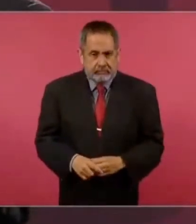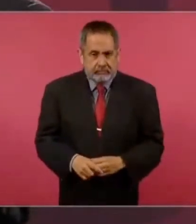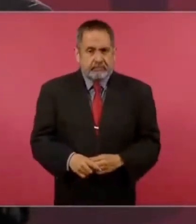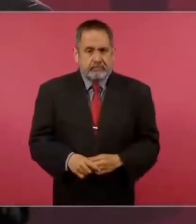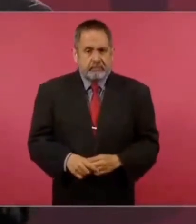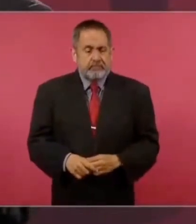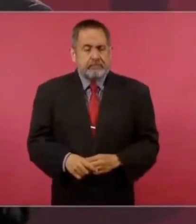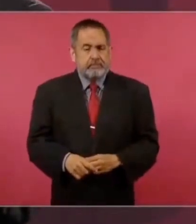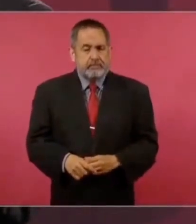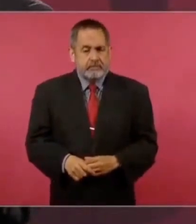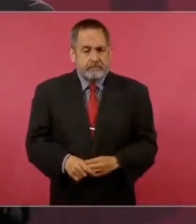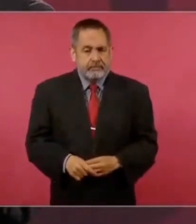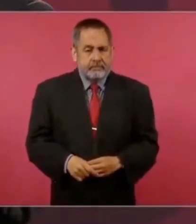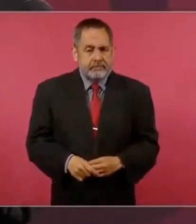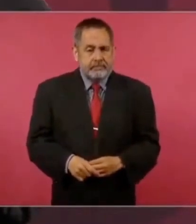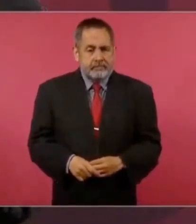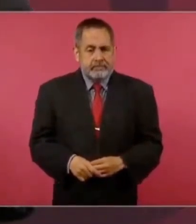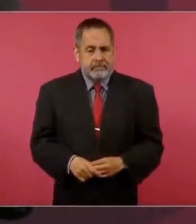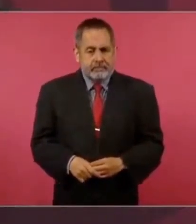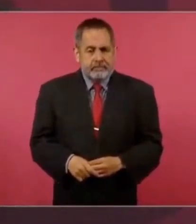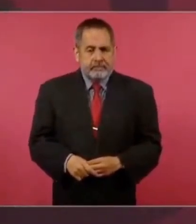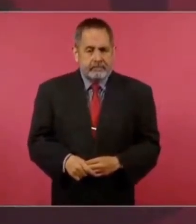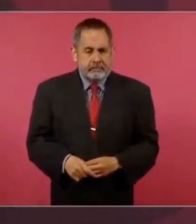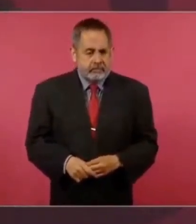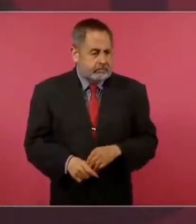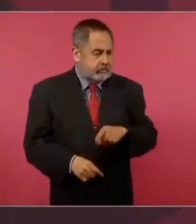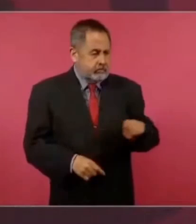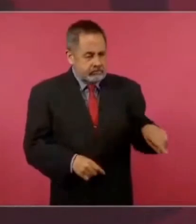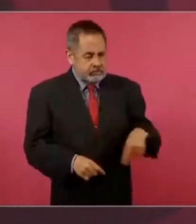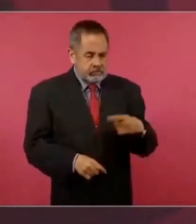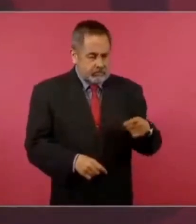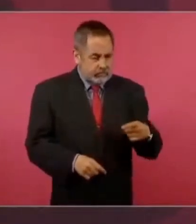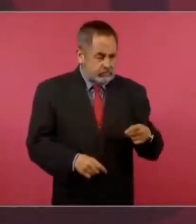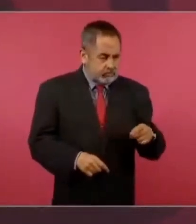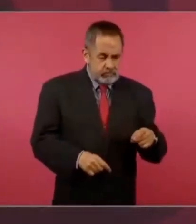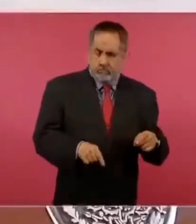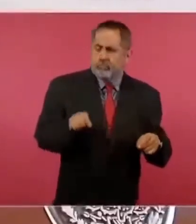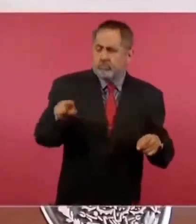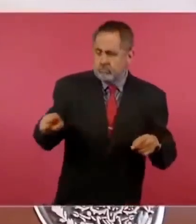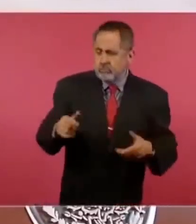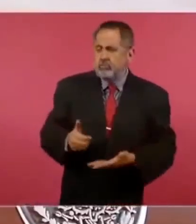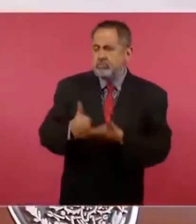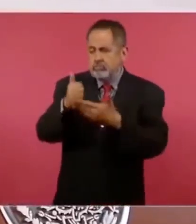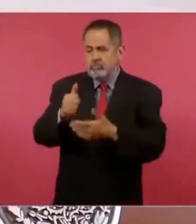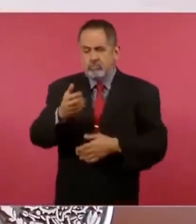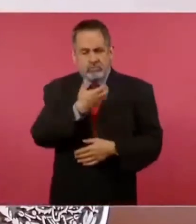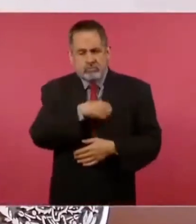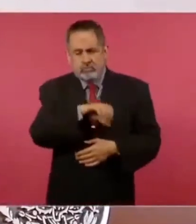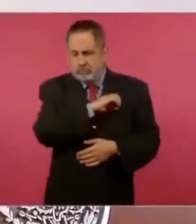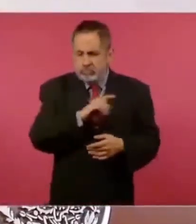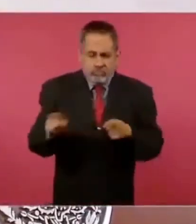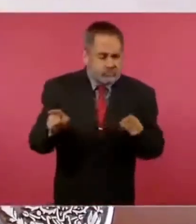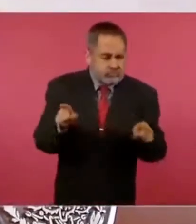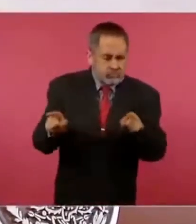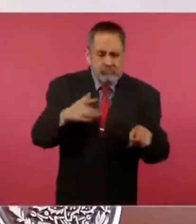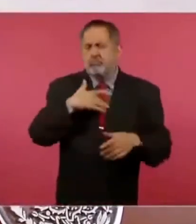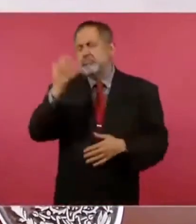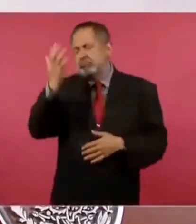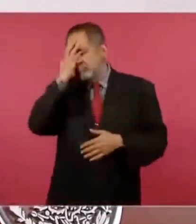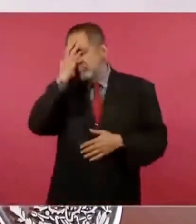han estado ayudando a Claudia conocen